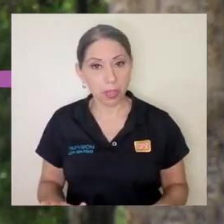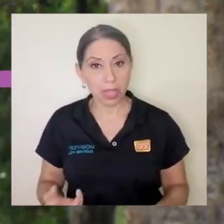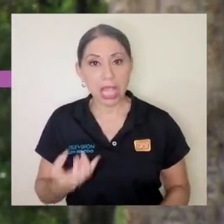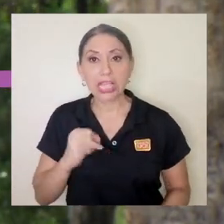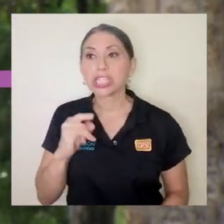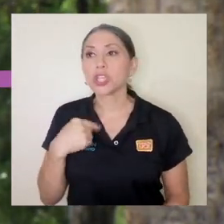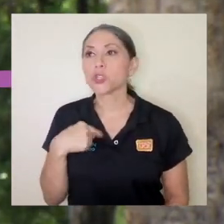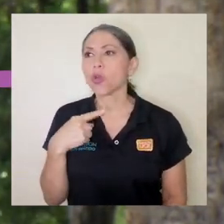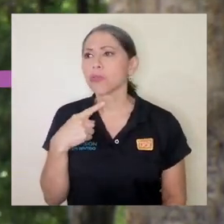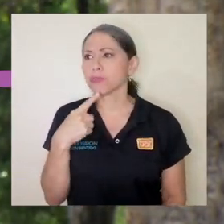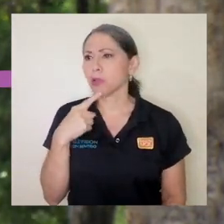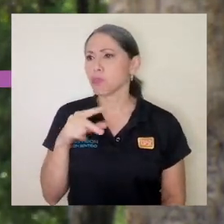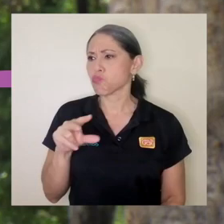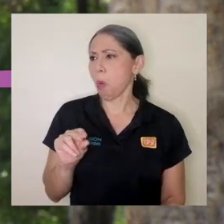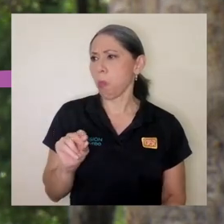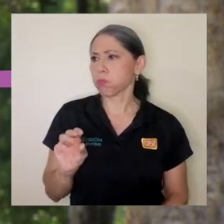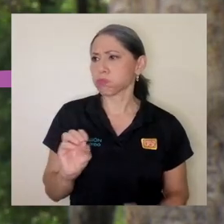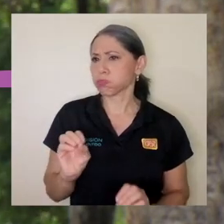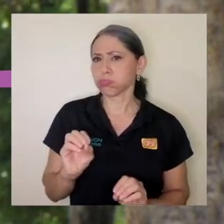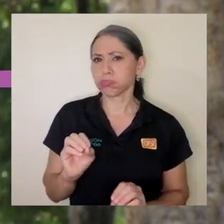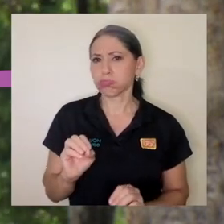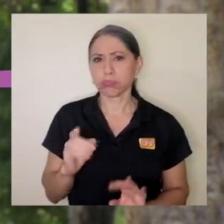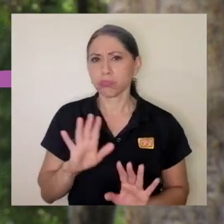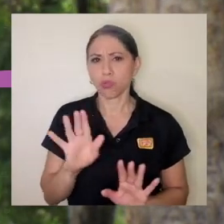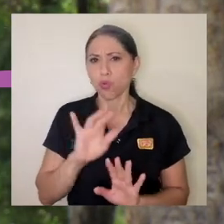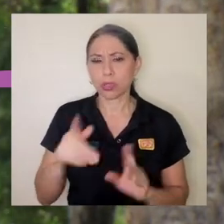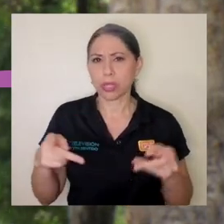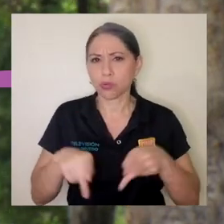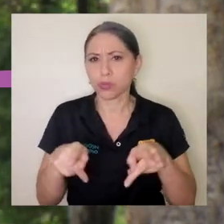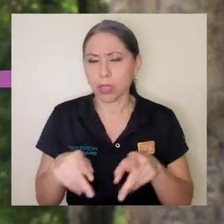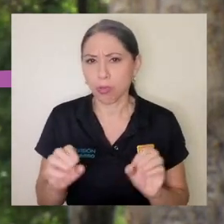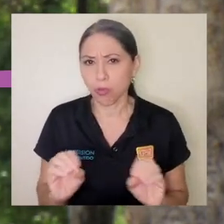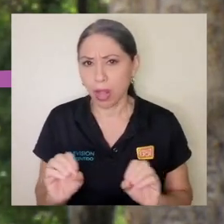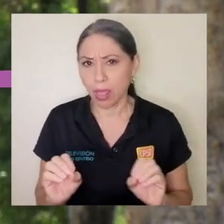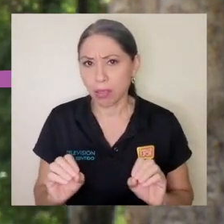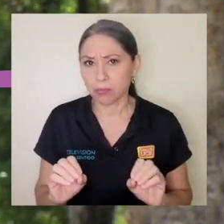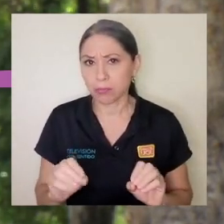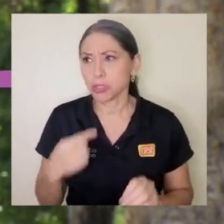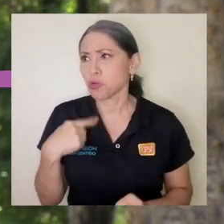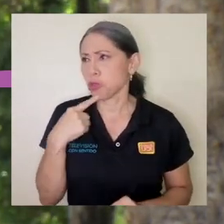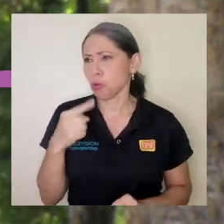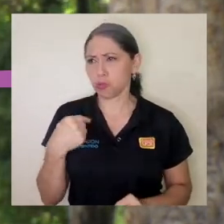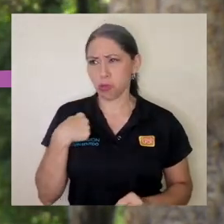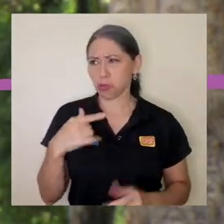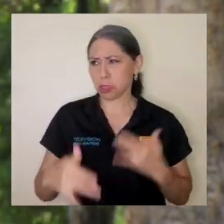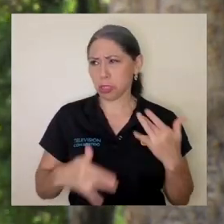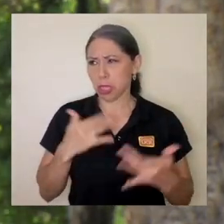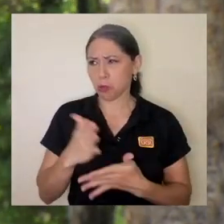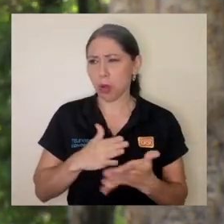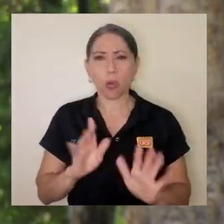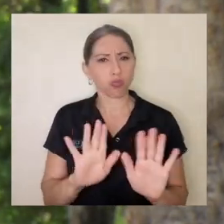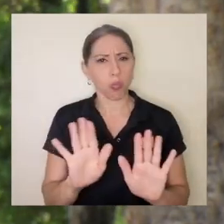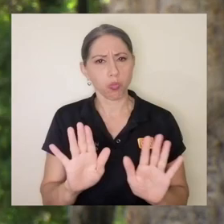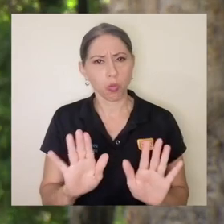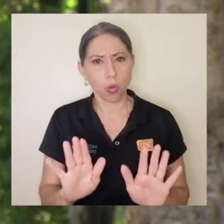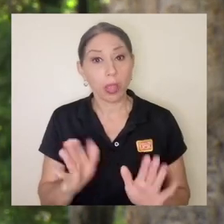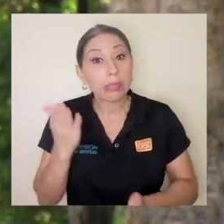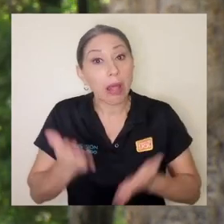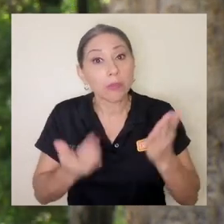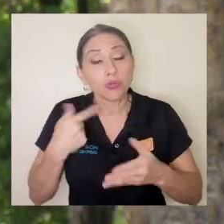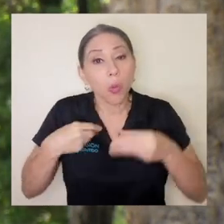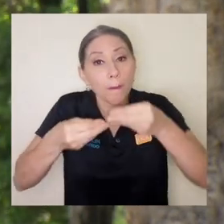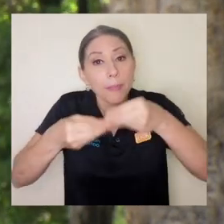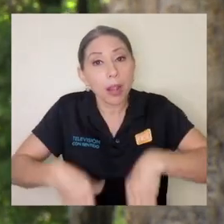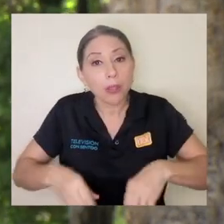si yo niego que está sucediendo algo o en este caso que estoy sintiendo algo pues de pronto ahí estoy perdiendo una